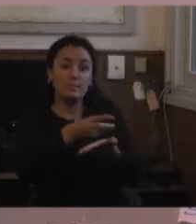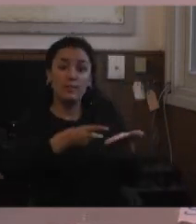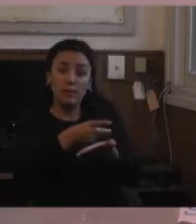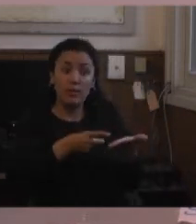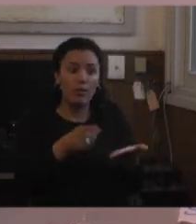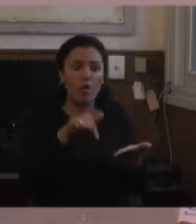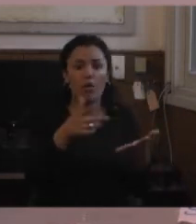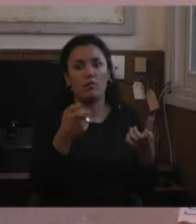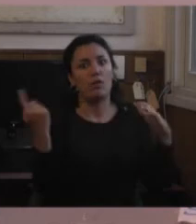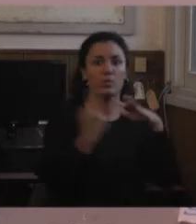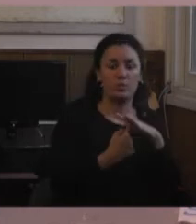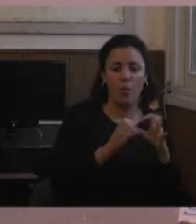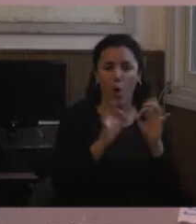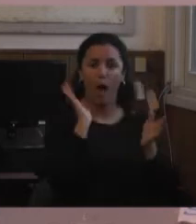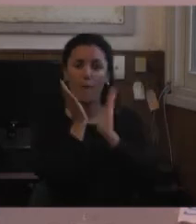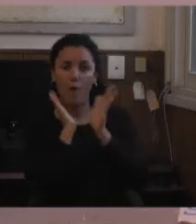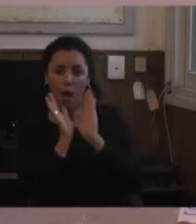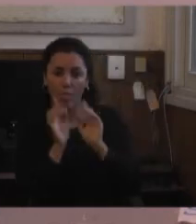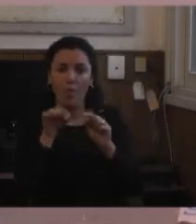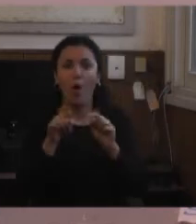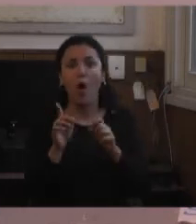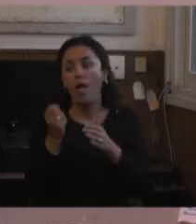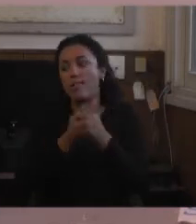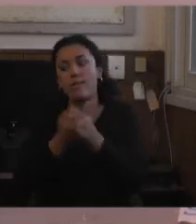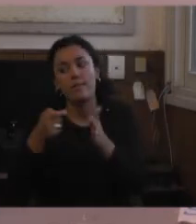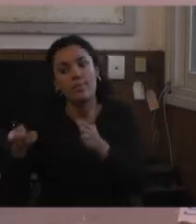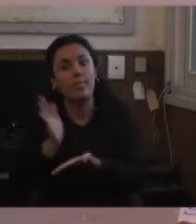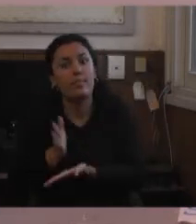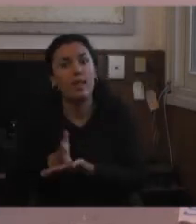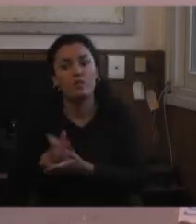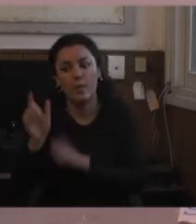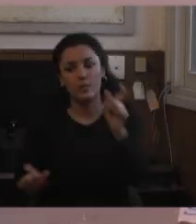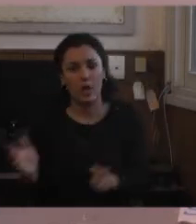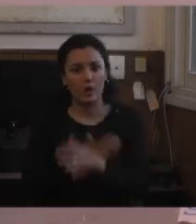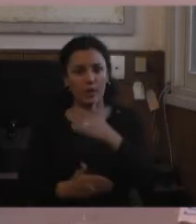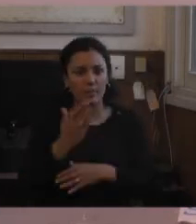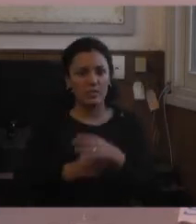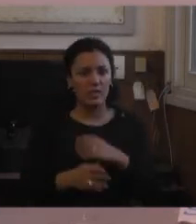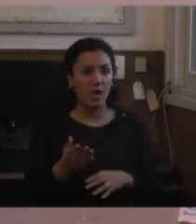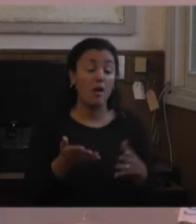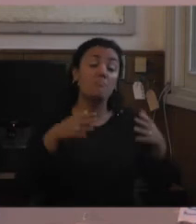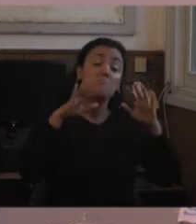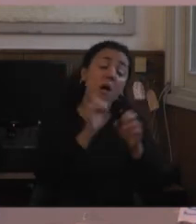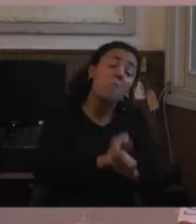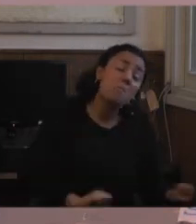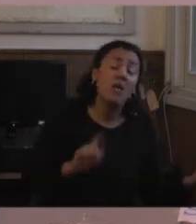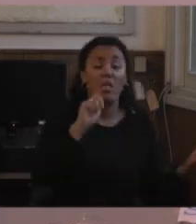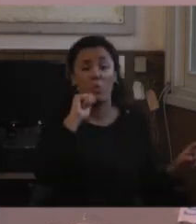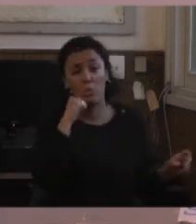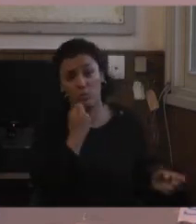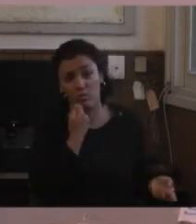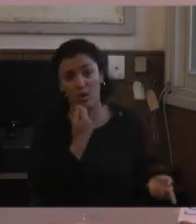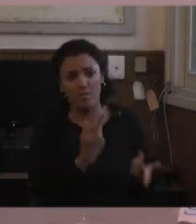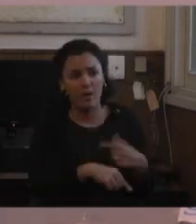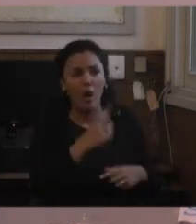inclusivos si son abogados abogados que defiendan los derechos y ahí me vuelvo a hacer la pregunta capaz que le gusta pero